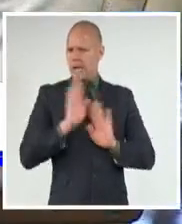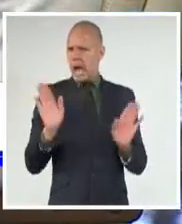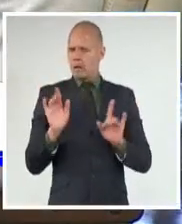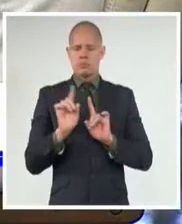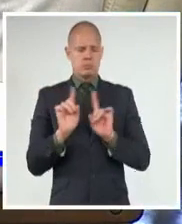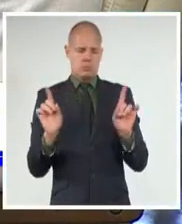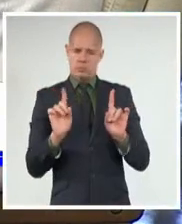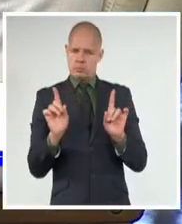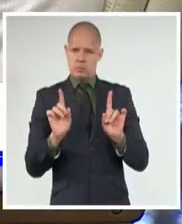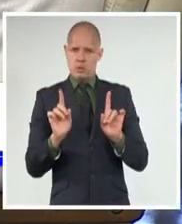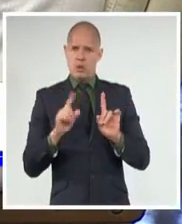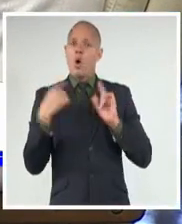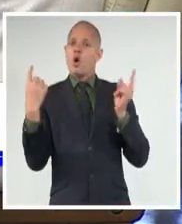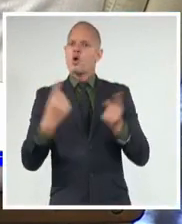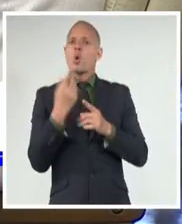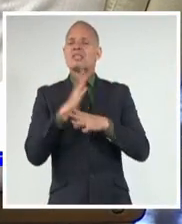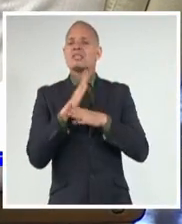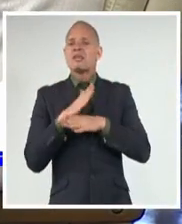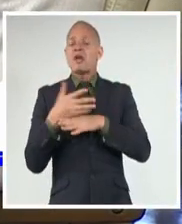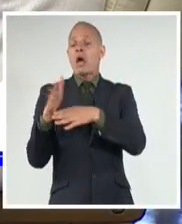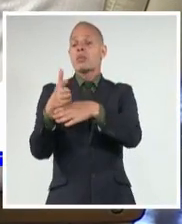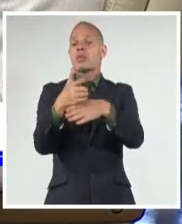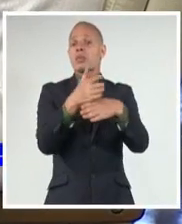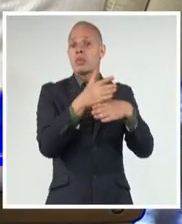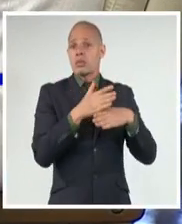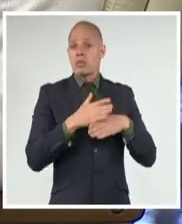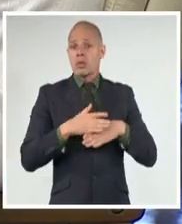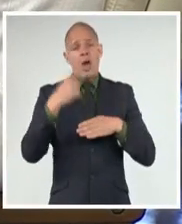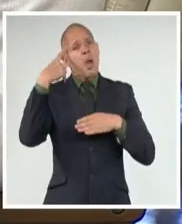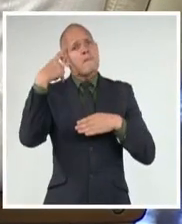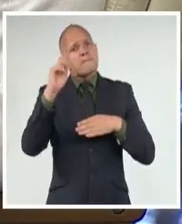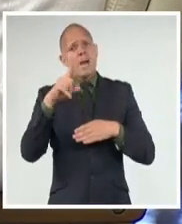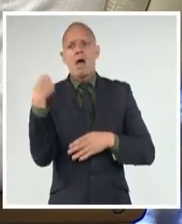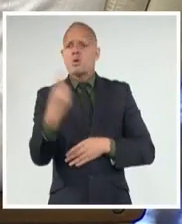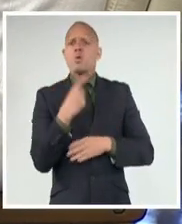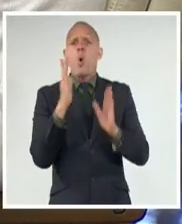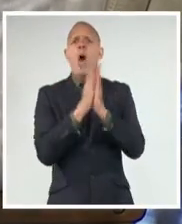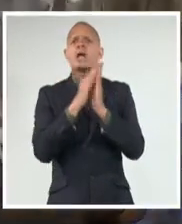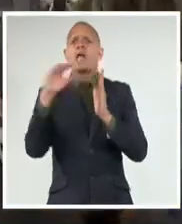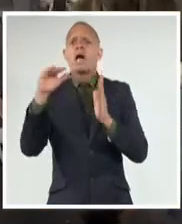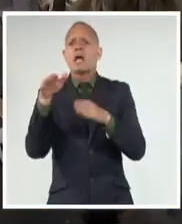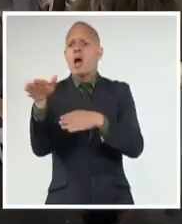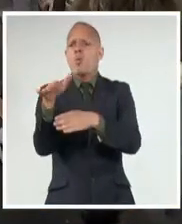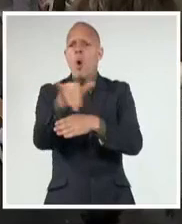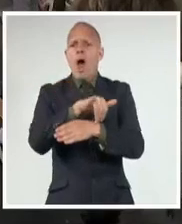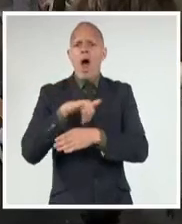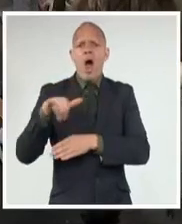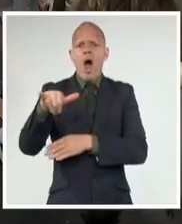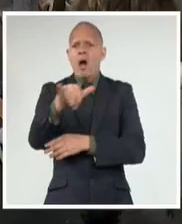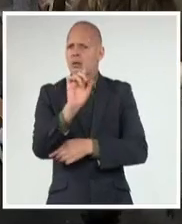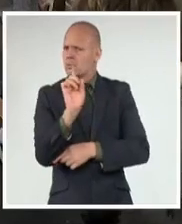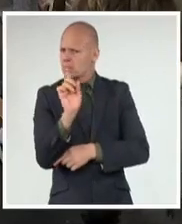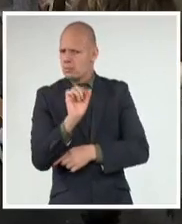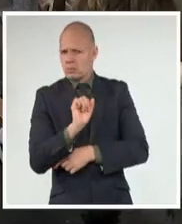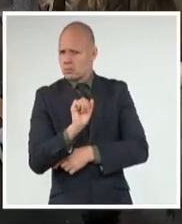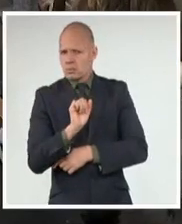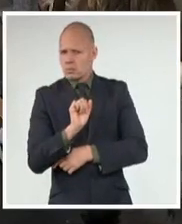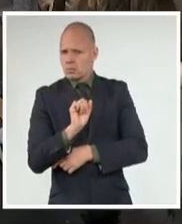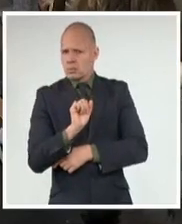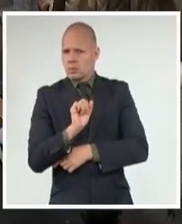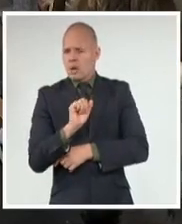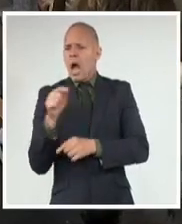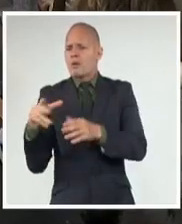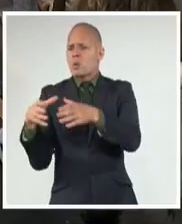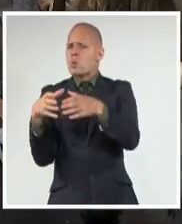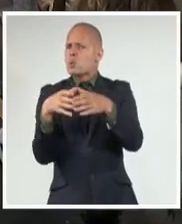gente, un grupo de iglesias, un grupo de movimientos ecuménicos. No podemos hablar a nombre de la iglesia en Cuba, como no podemos